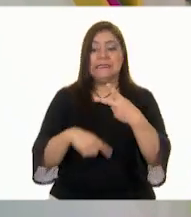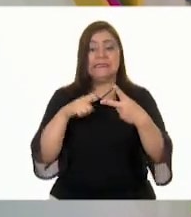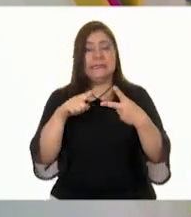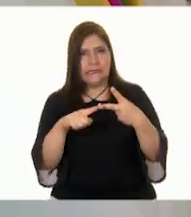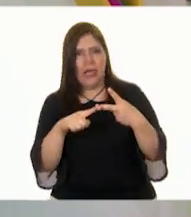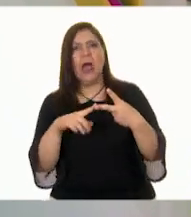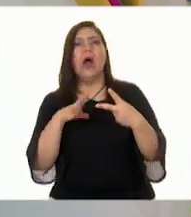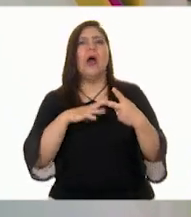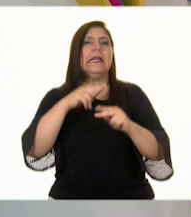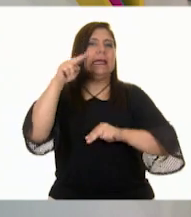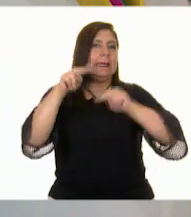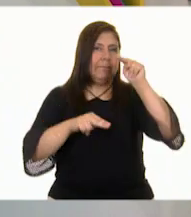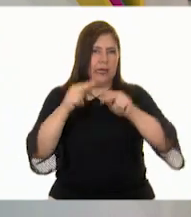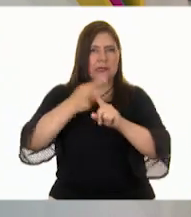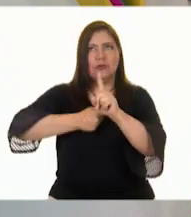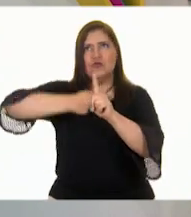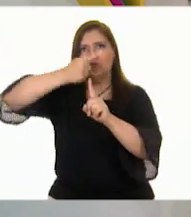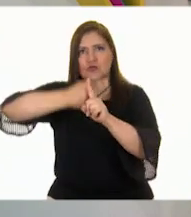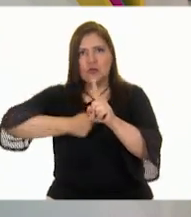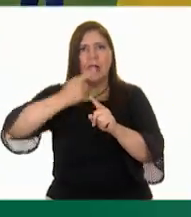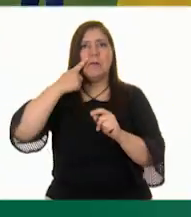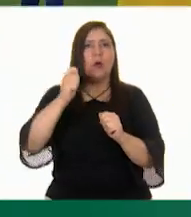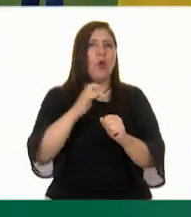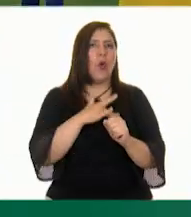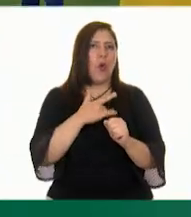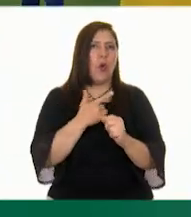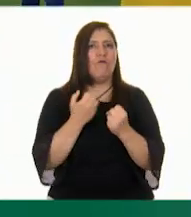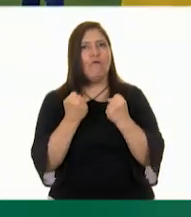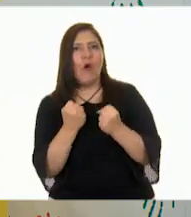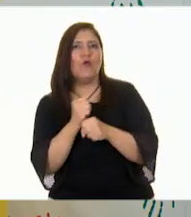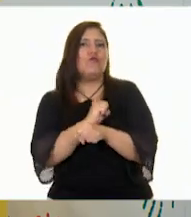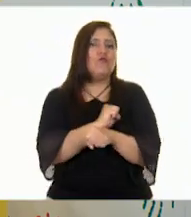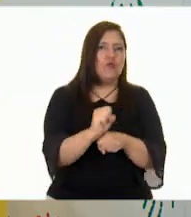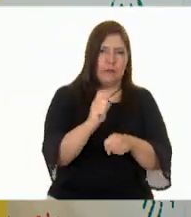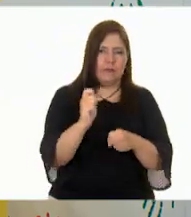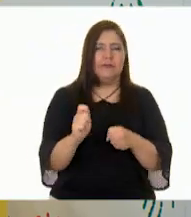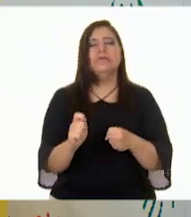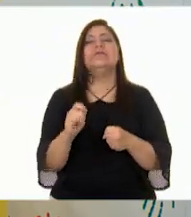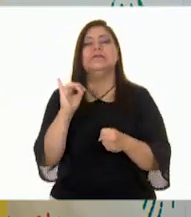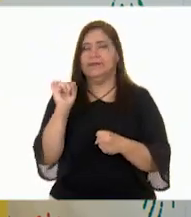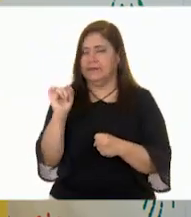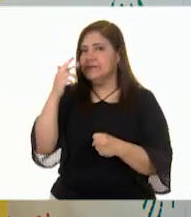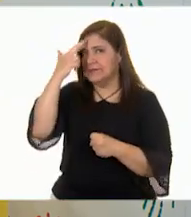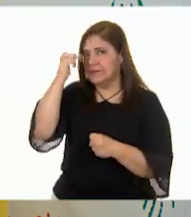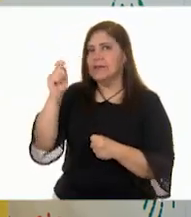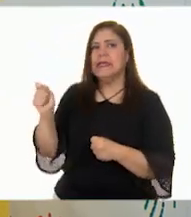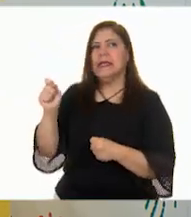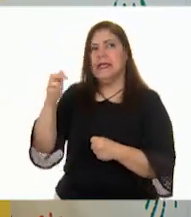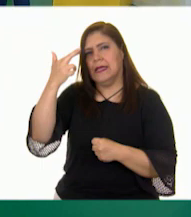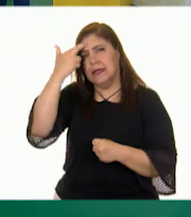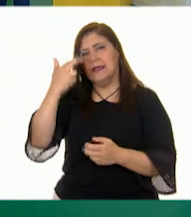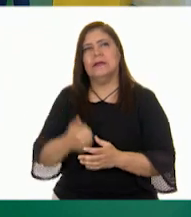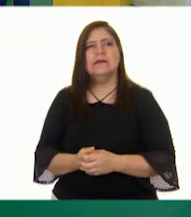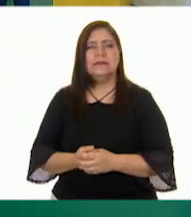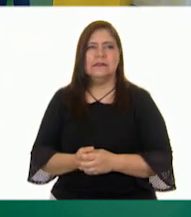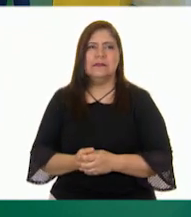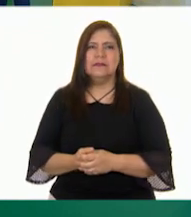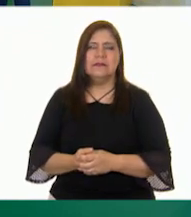diferentes intensidades. Así es. Mira, imagina que tenemos una torre. Ajá.